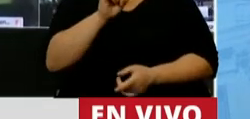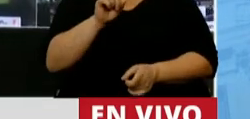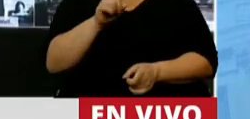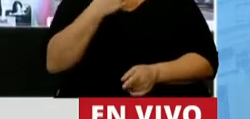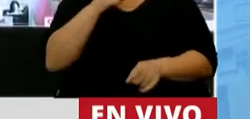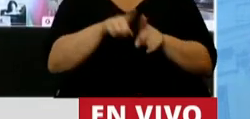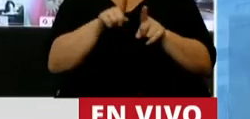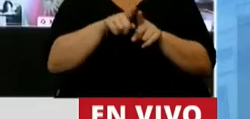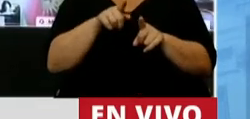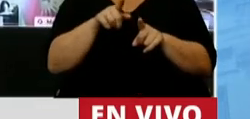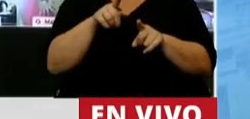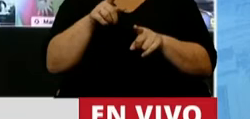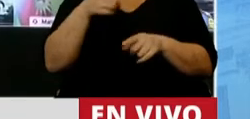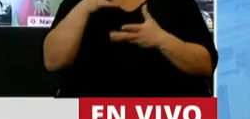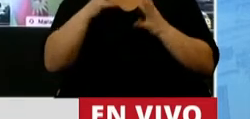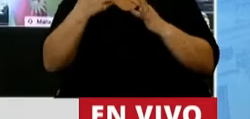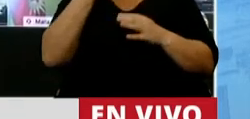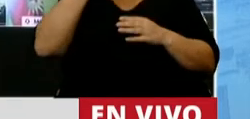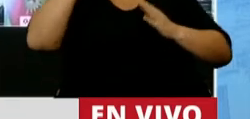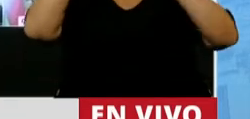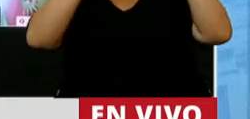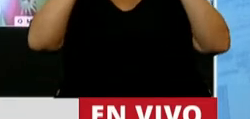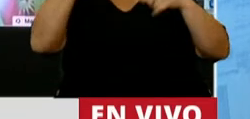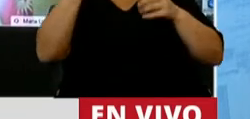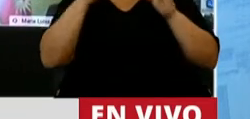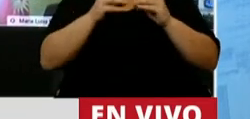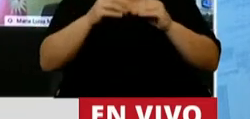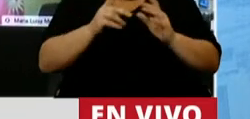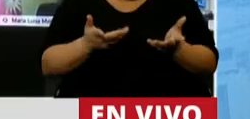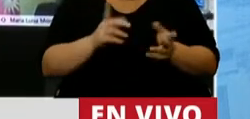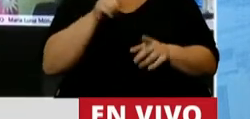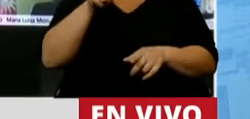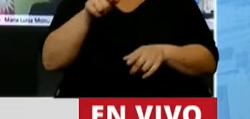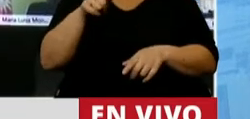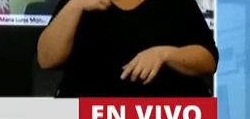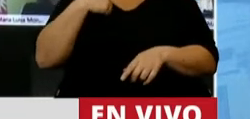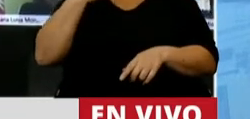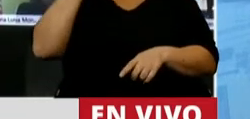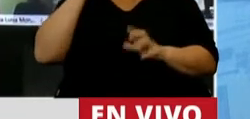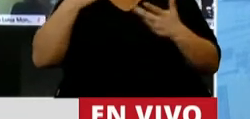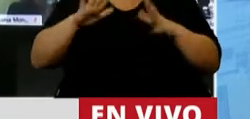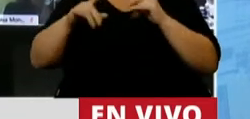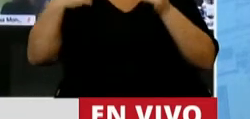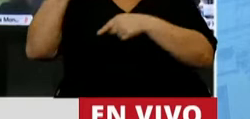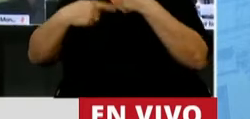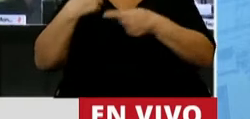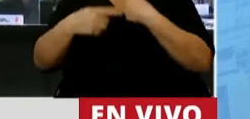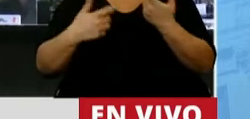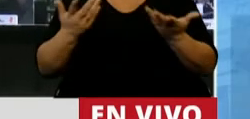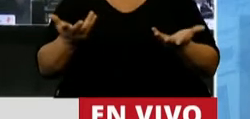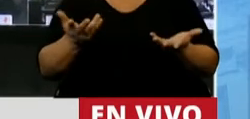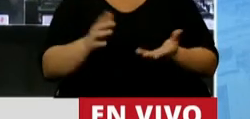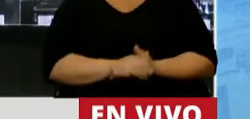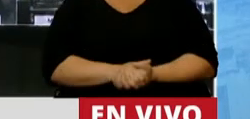que tienden a ser expresiones de deseo. Y esto es algo que hemos naturalizado, pero que